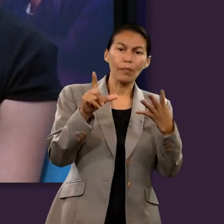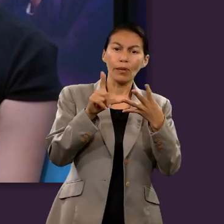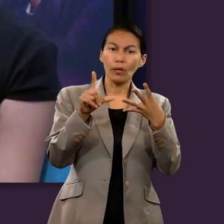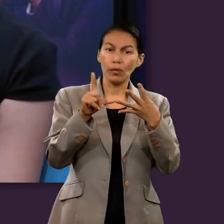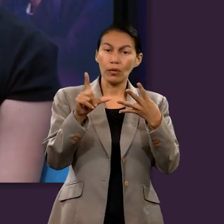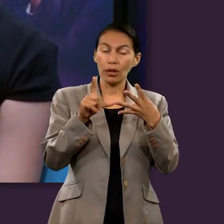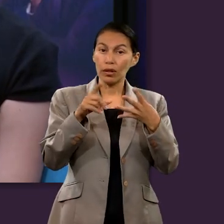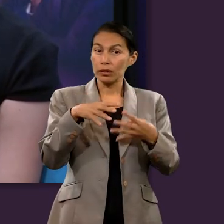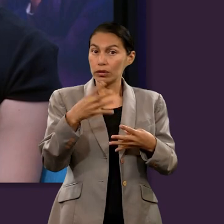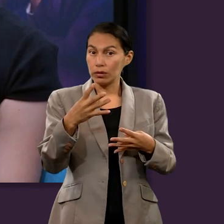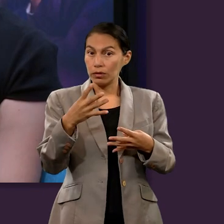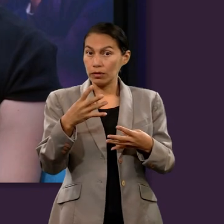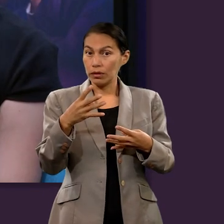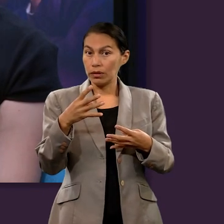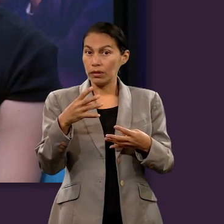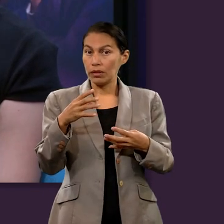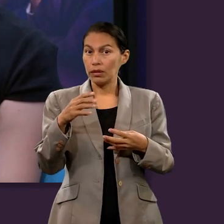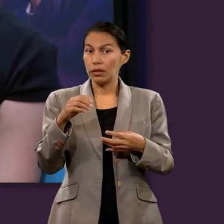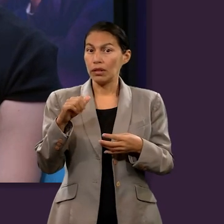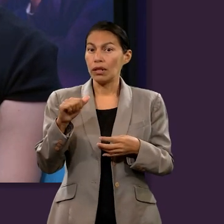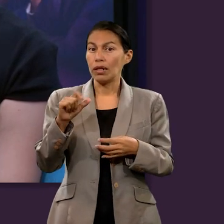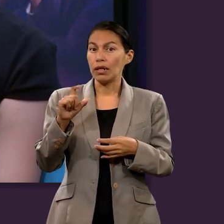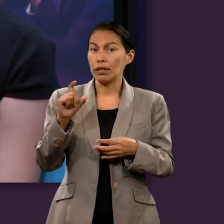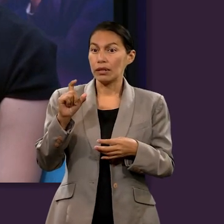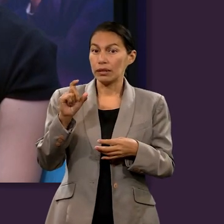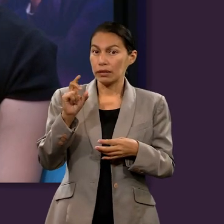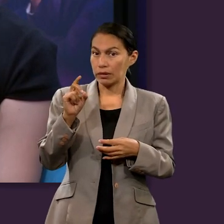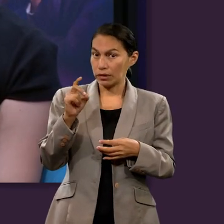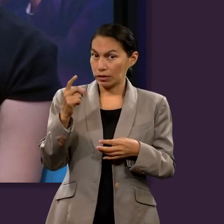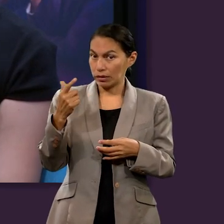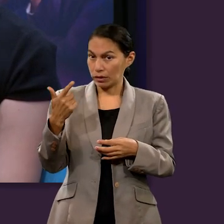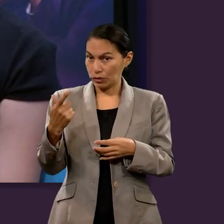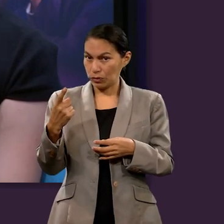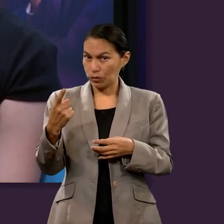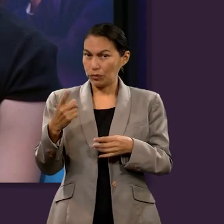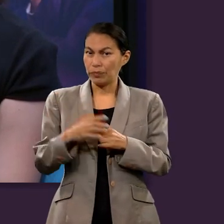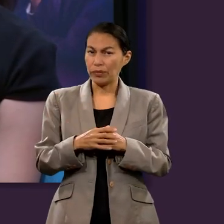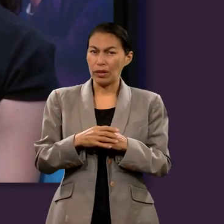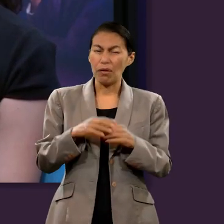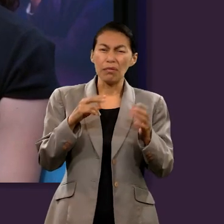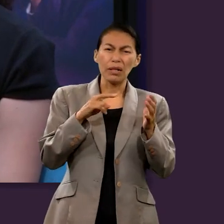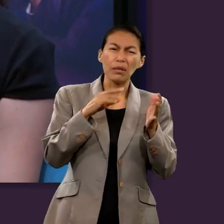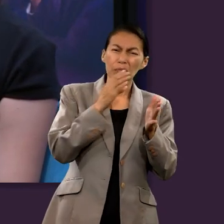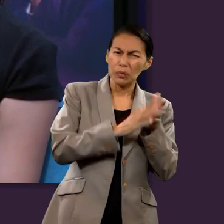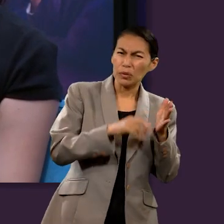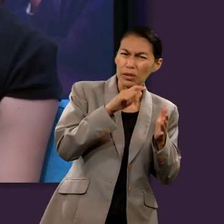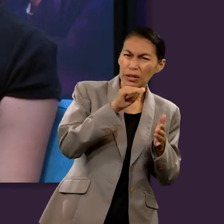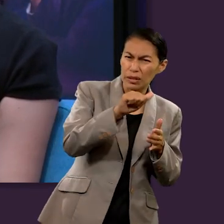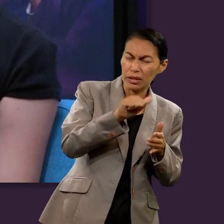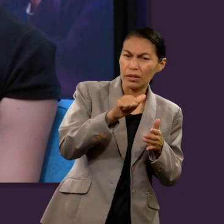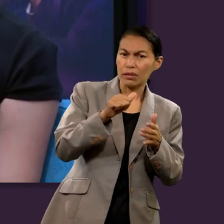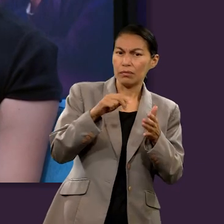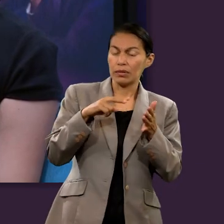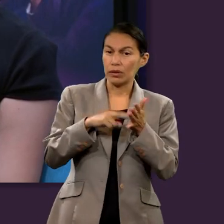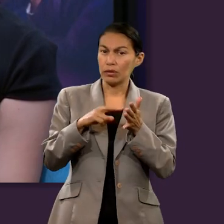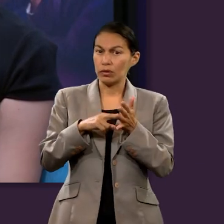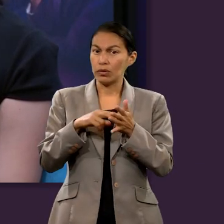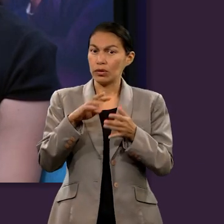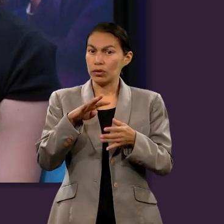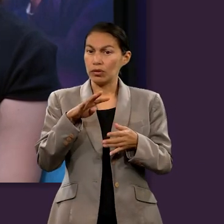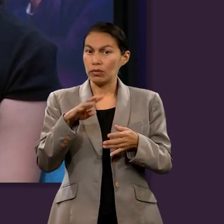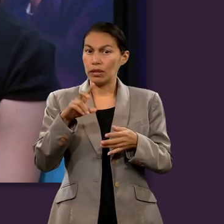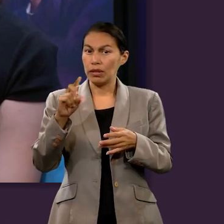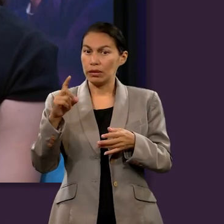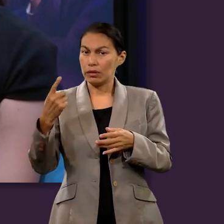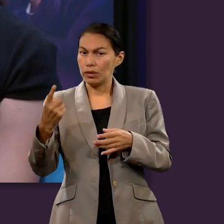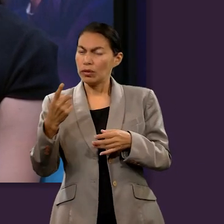En el libro de Lucas, el capítulo 16, en los versículos 19 al 31, y uno se nos cuenta la historia del